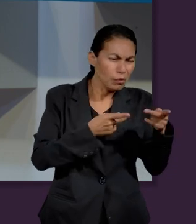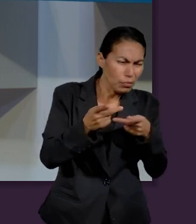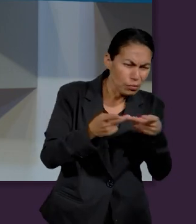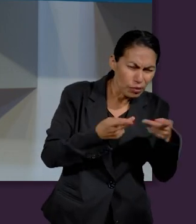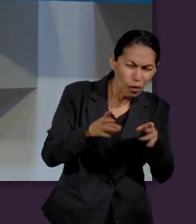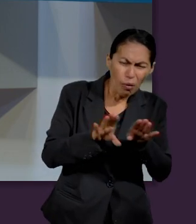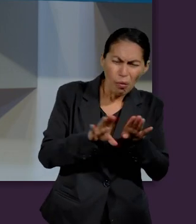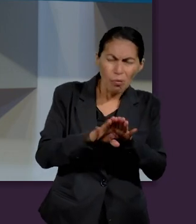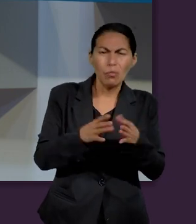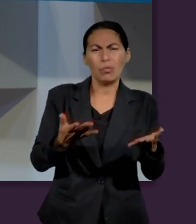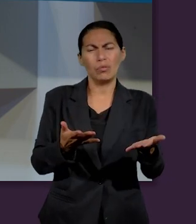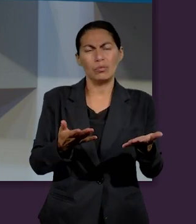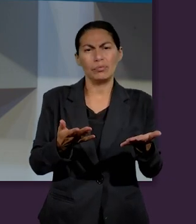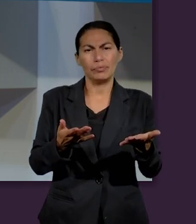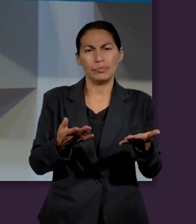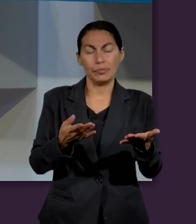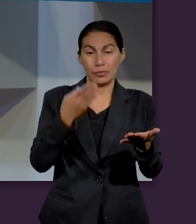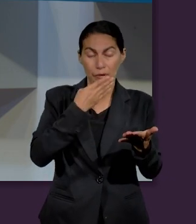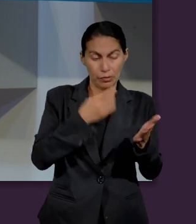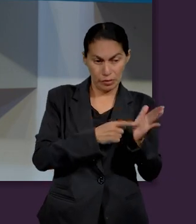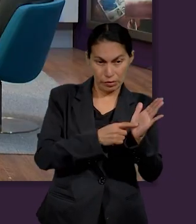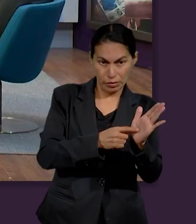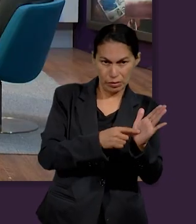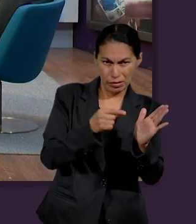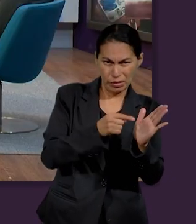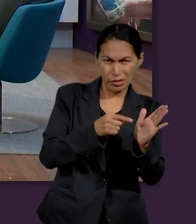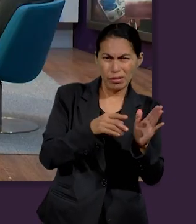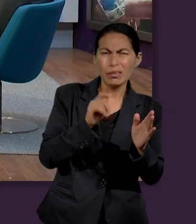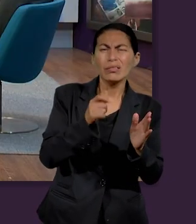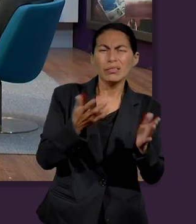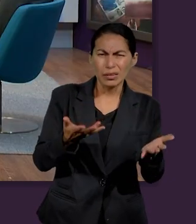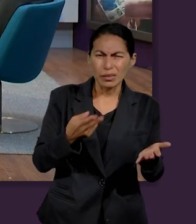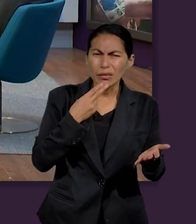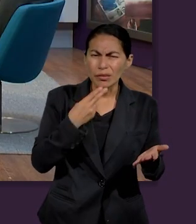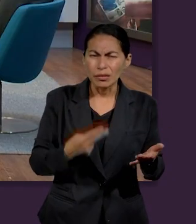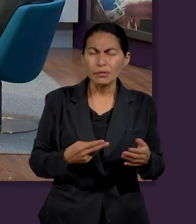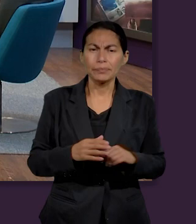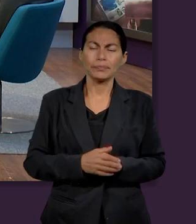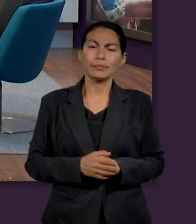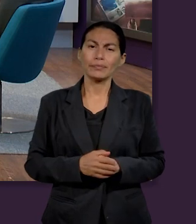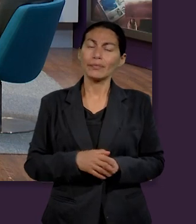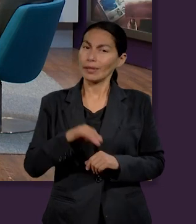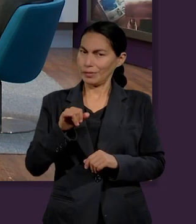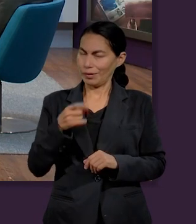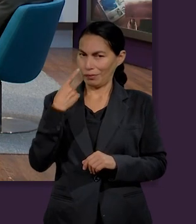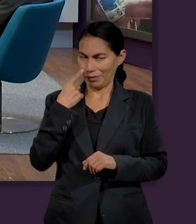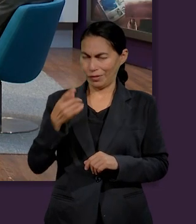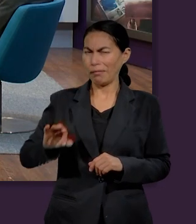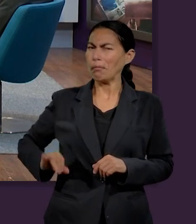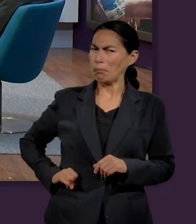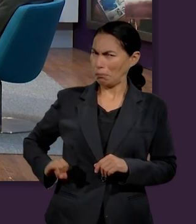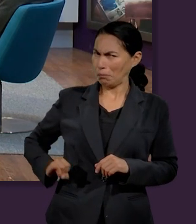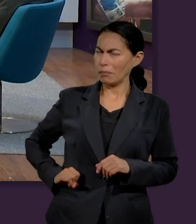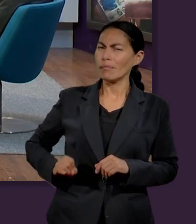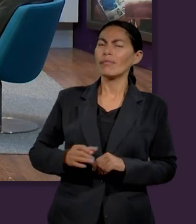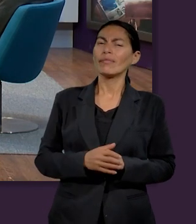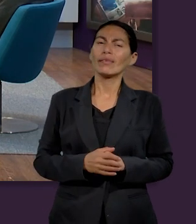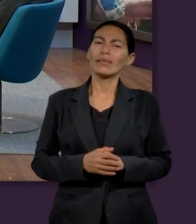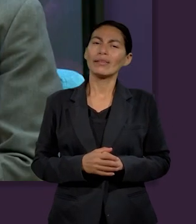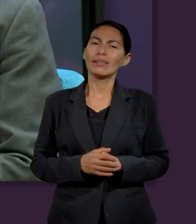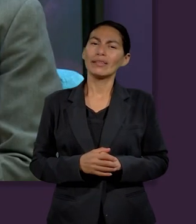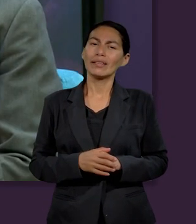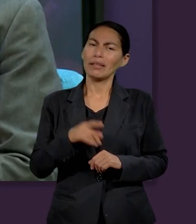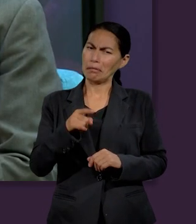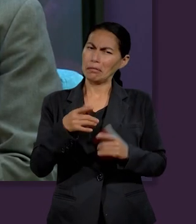en relación a la vida de Noé y su ejemplo y lo que dice el texto bíblico? Coméntanos un poquito acerca de Noé.